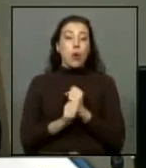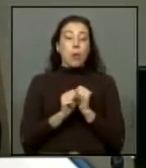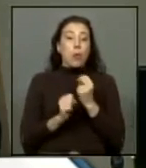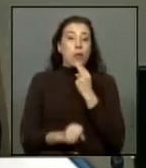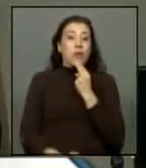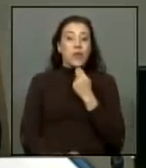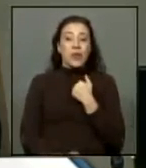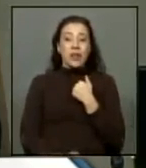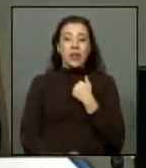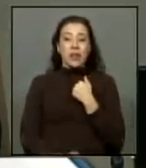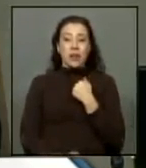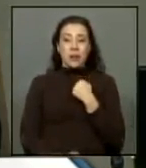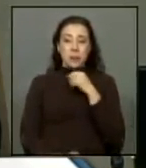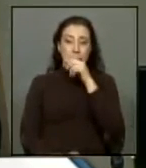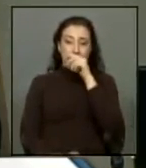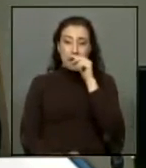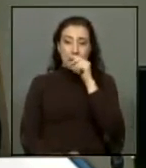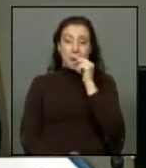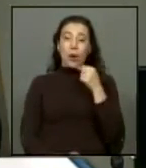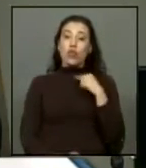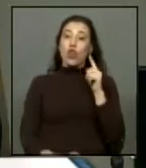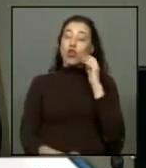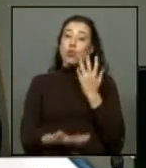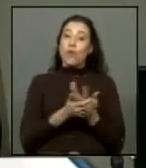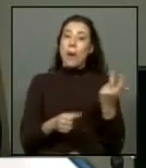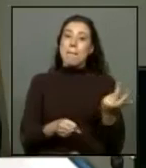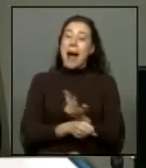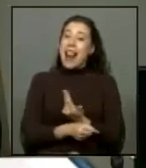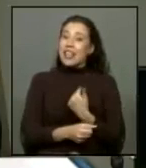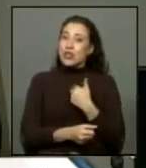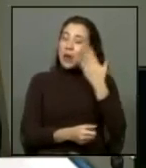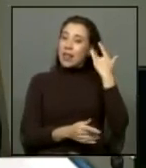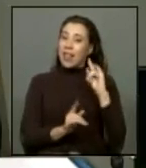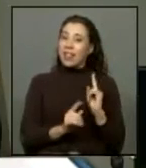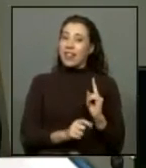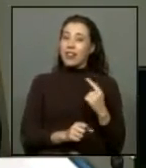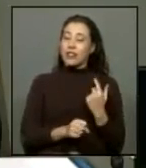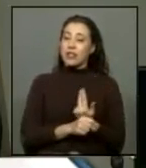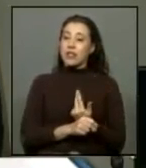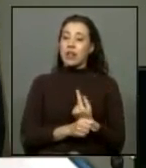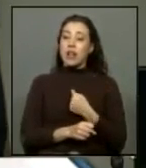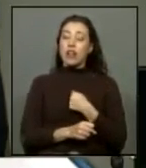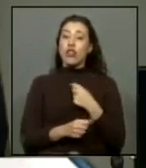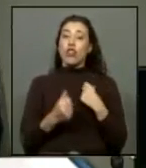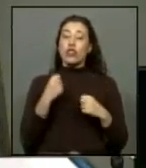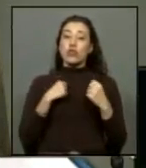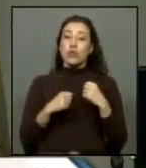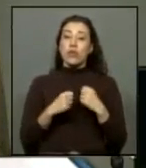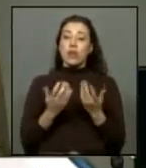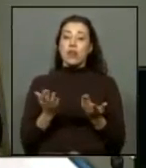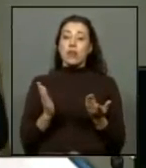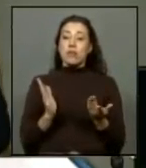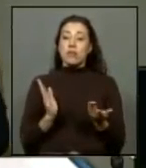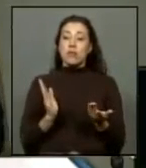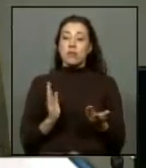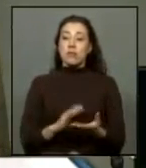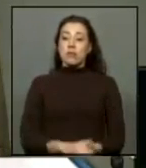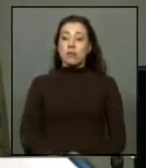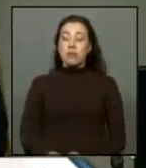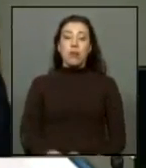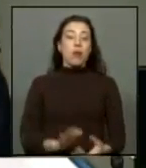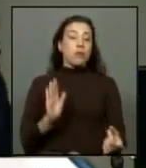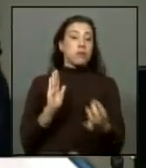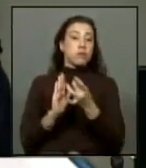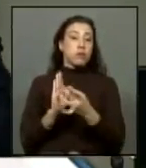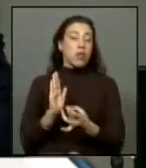o no ha tenido la mala suerte de haber sido víctima de violaciones a los